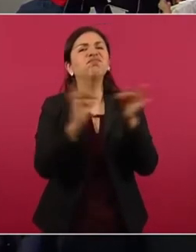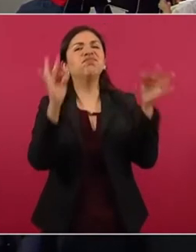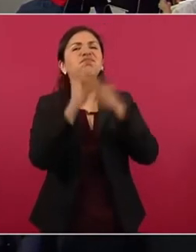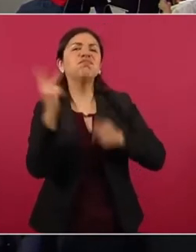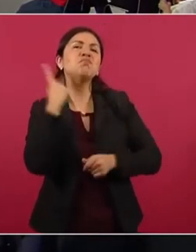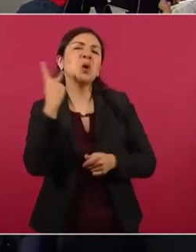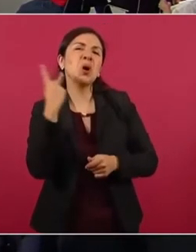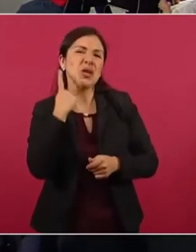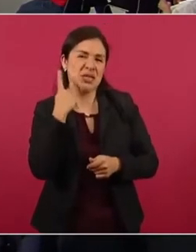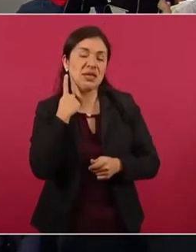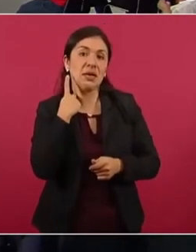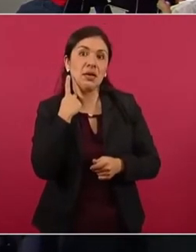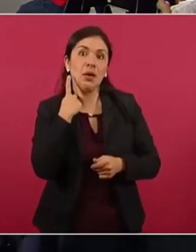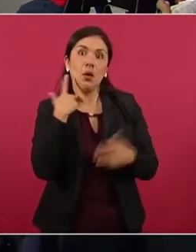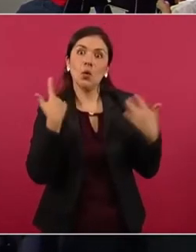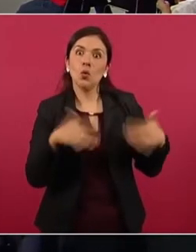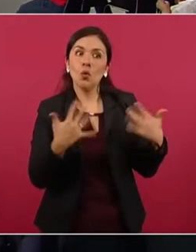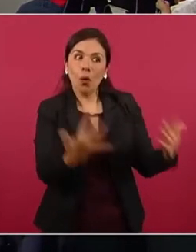y se me lanzaron,